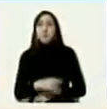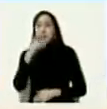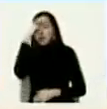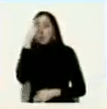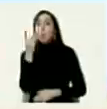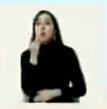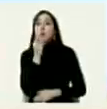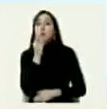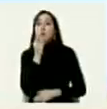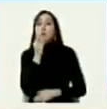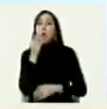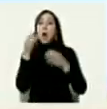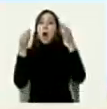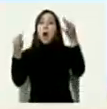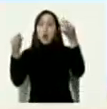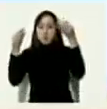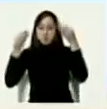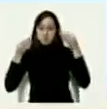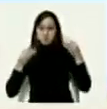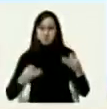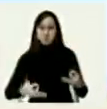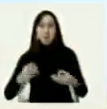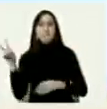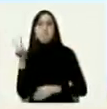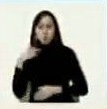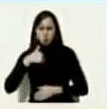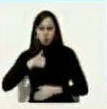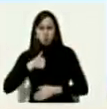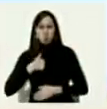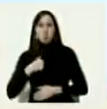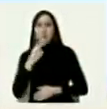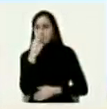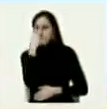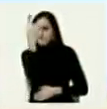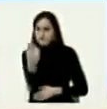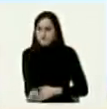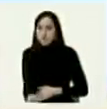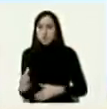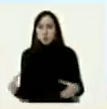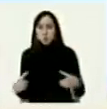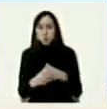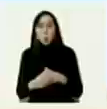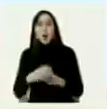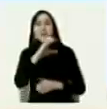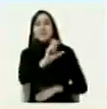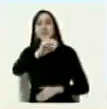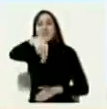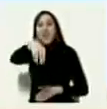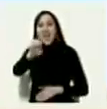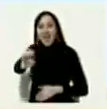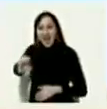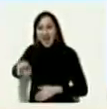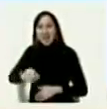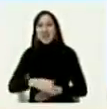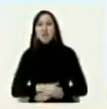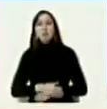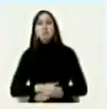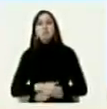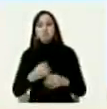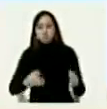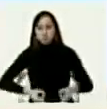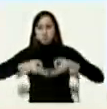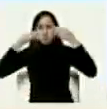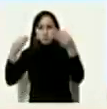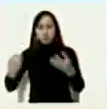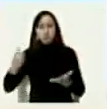lo trajimos a Venezuela y yo personalmente visité el Consejo Nacional Electoral consigné el acuerdo y